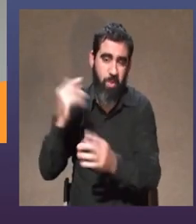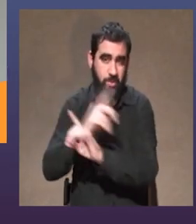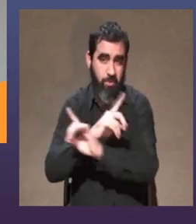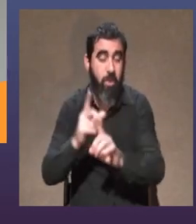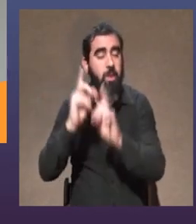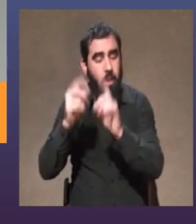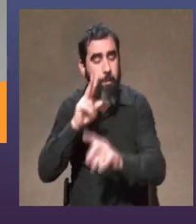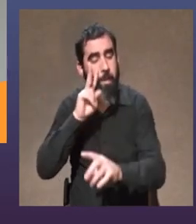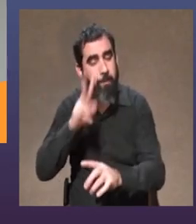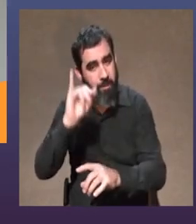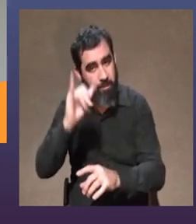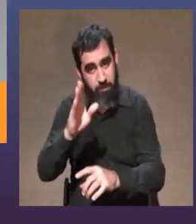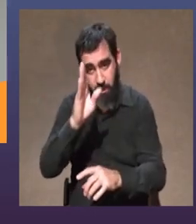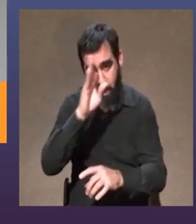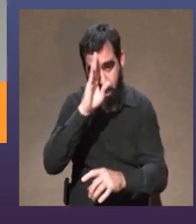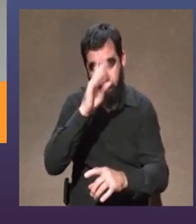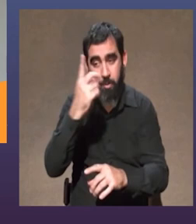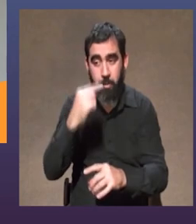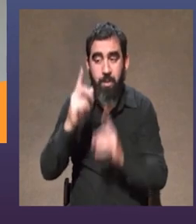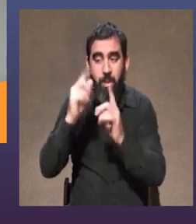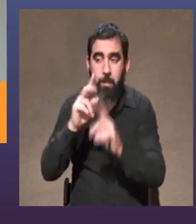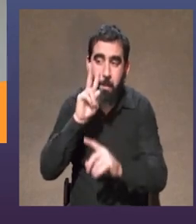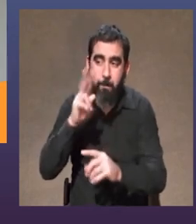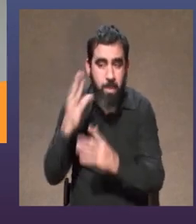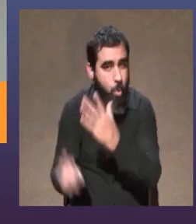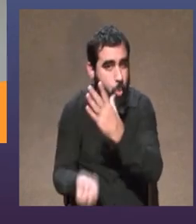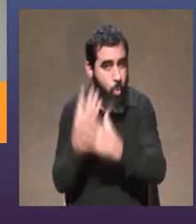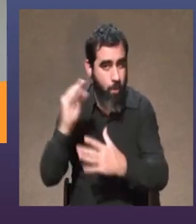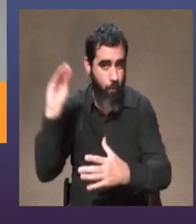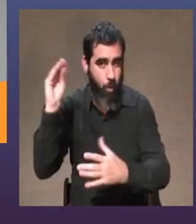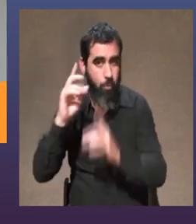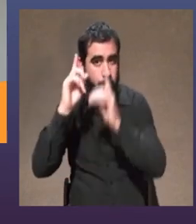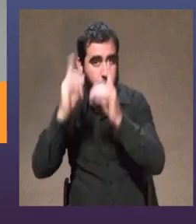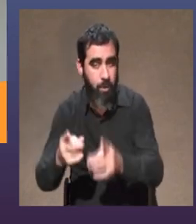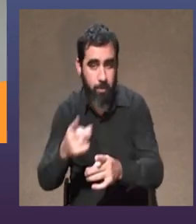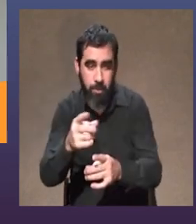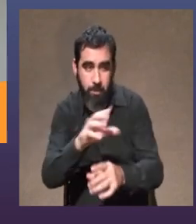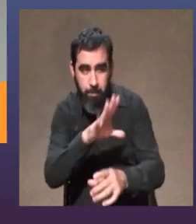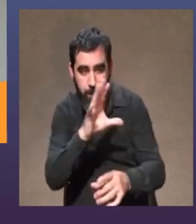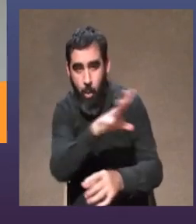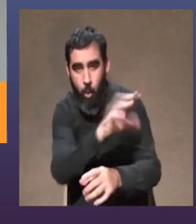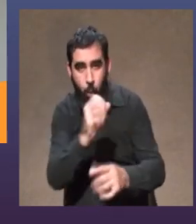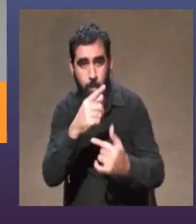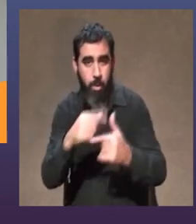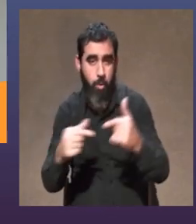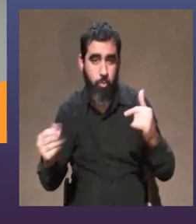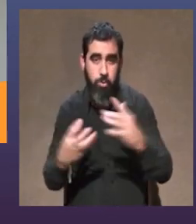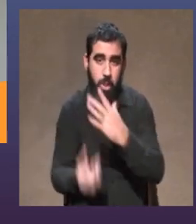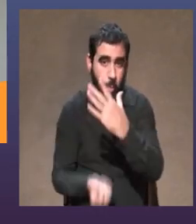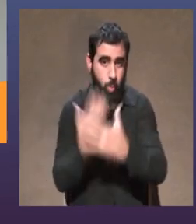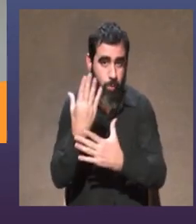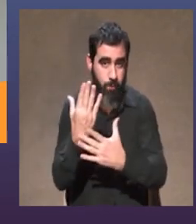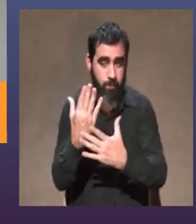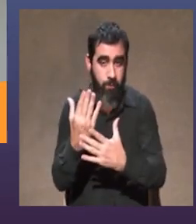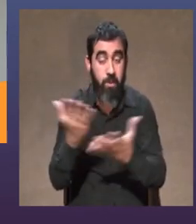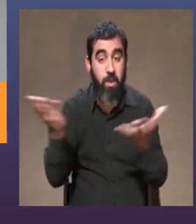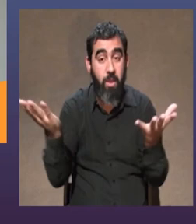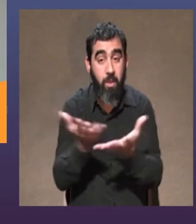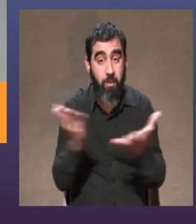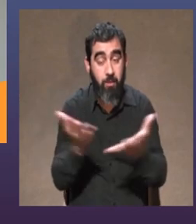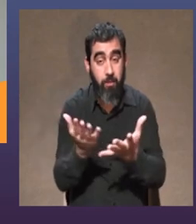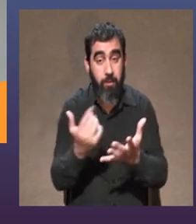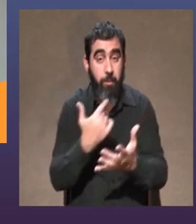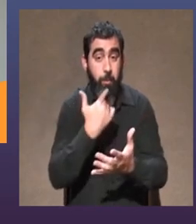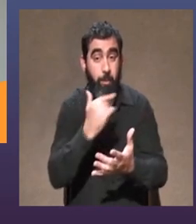o que hicieron antes que yo que también obviamente pero soy muy como de mirar al joven e inspirarme mucho ahí en las nuevas cosas y